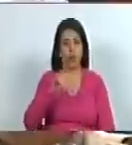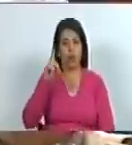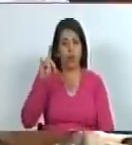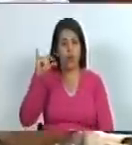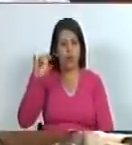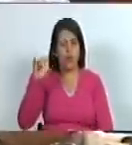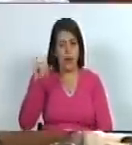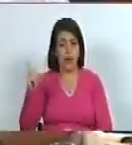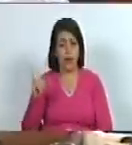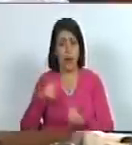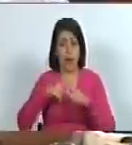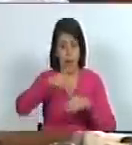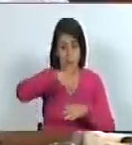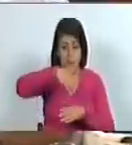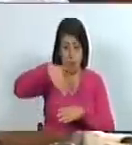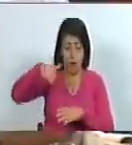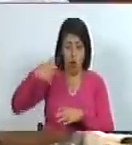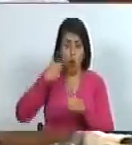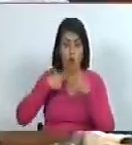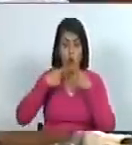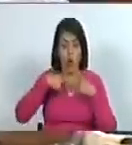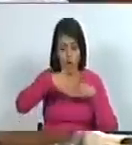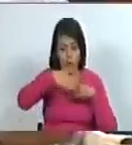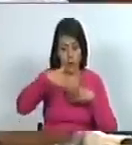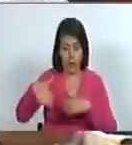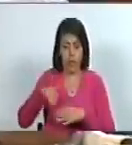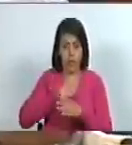terminal aéreo porque eso amplifica